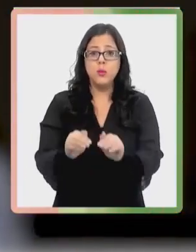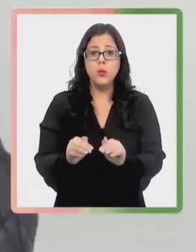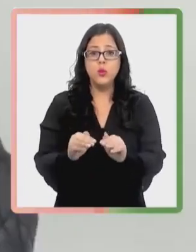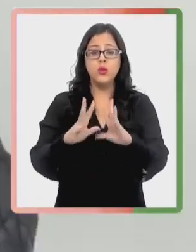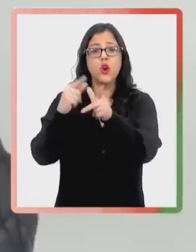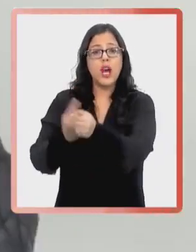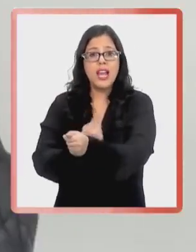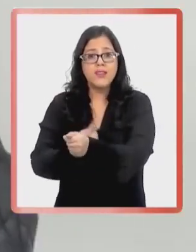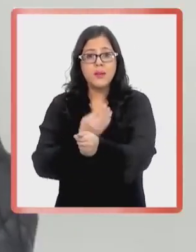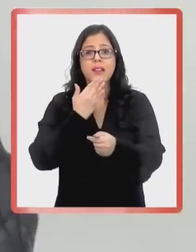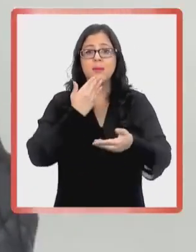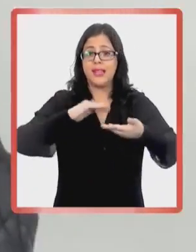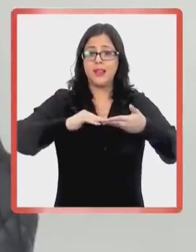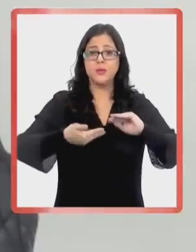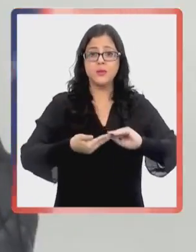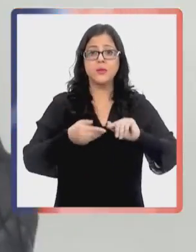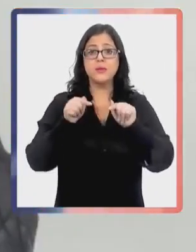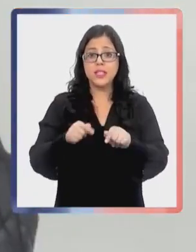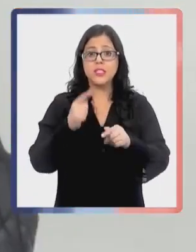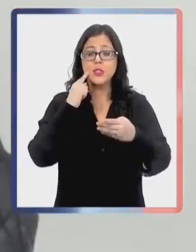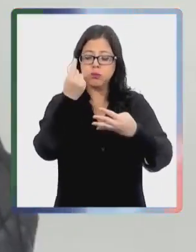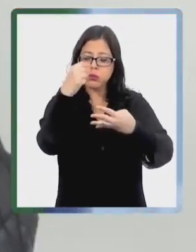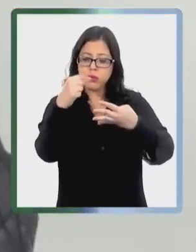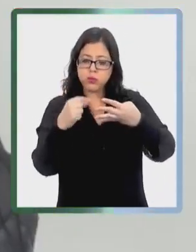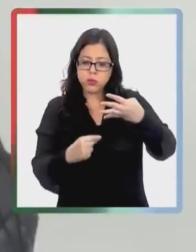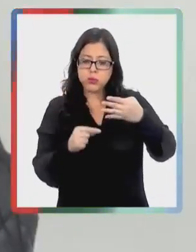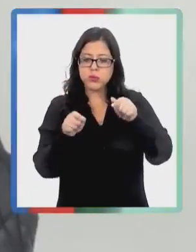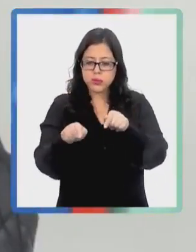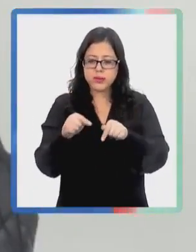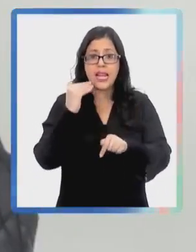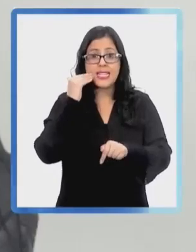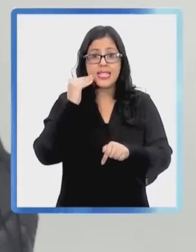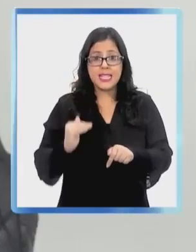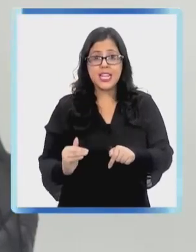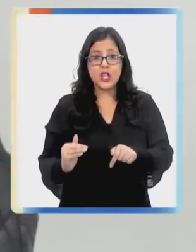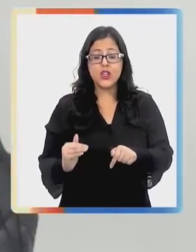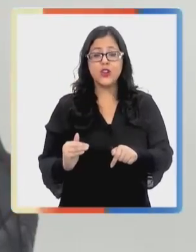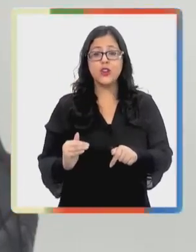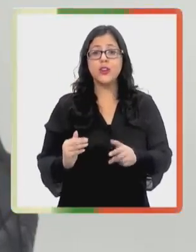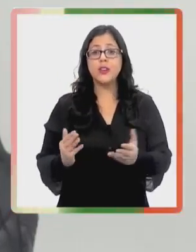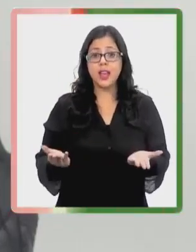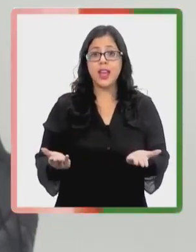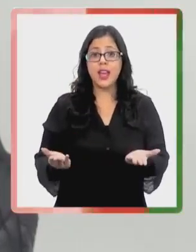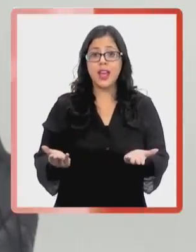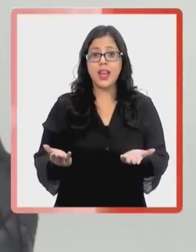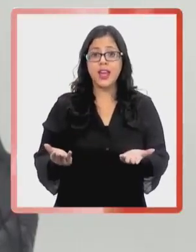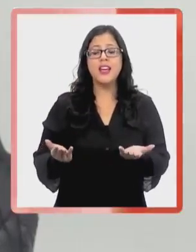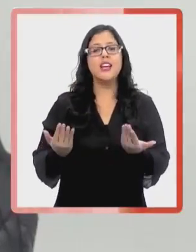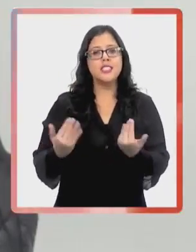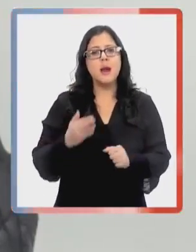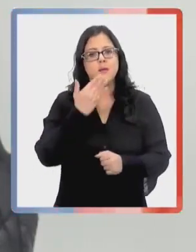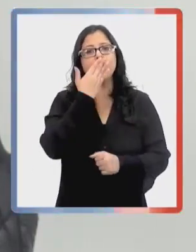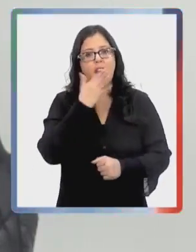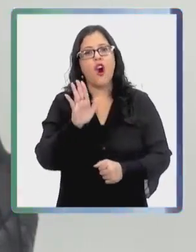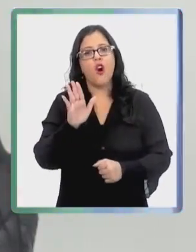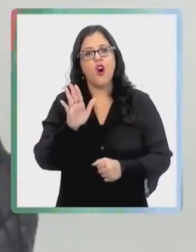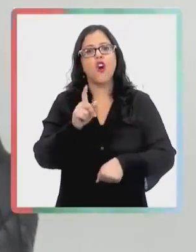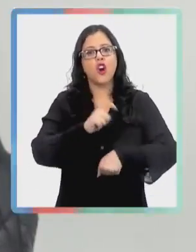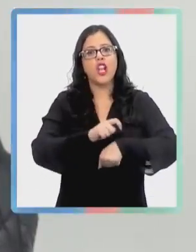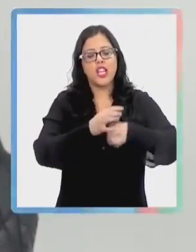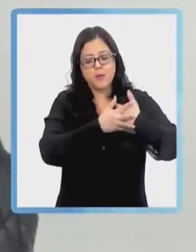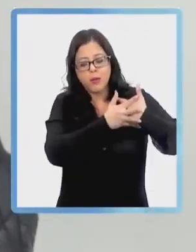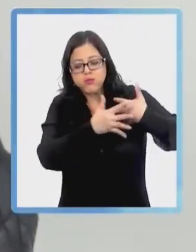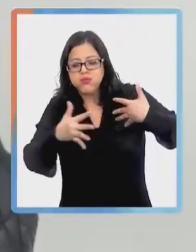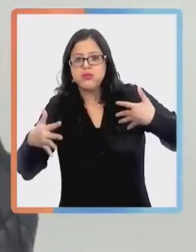con la familia, con la comunidad, el pronóstico y la predicción de ese niño es mucho más sostenible en el tiempo que si